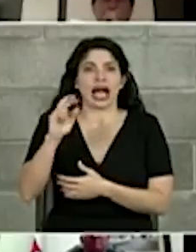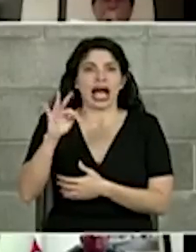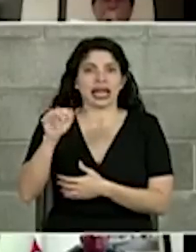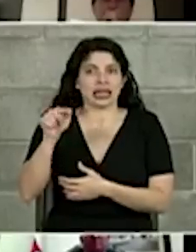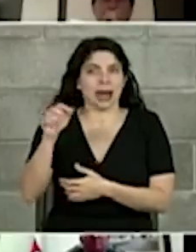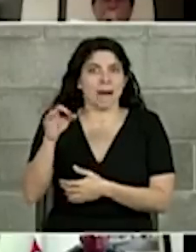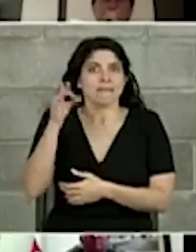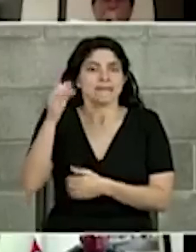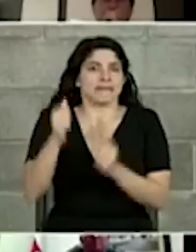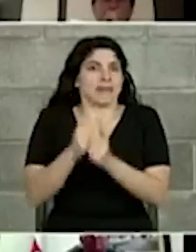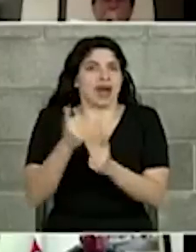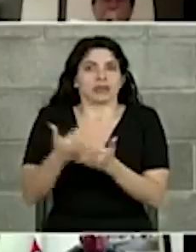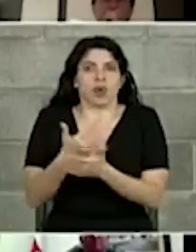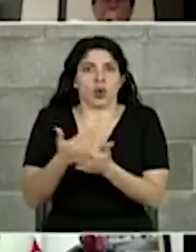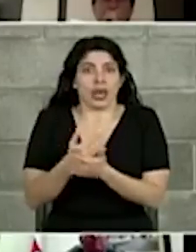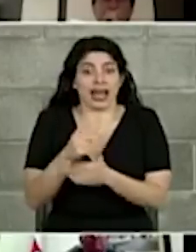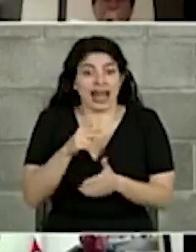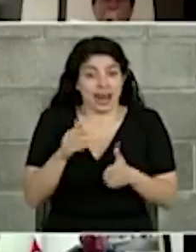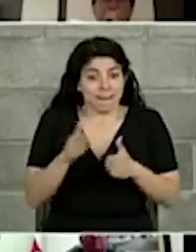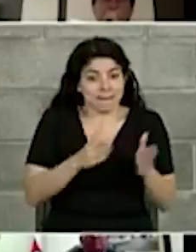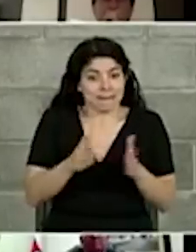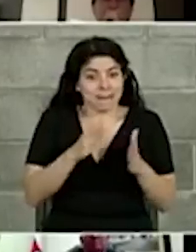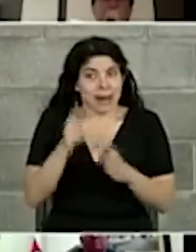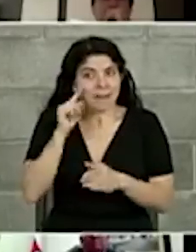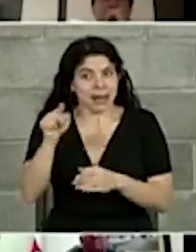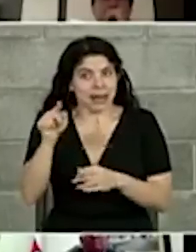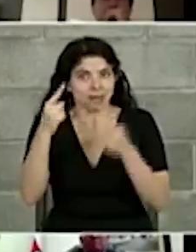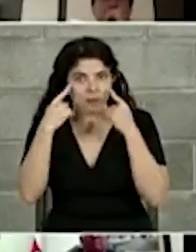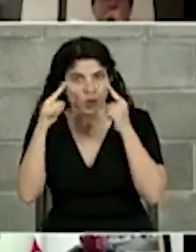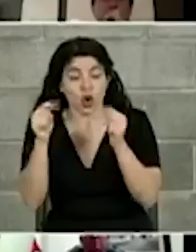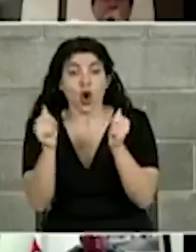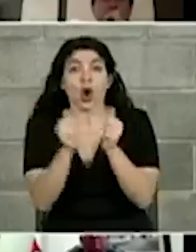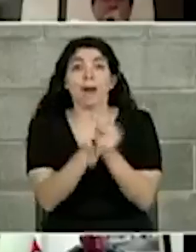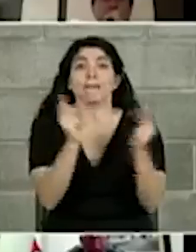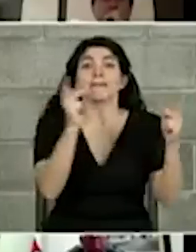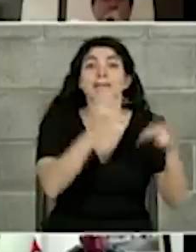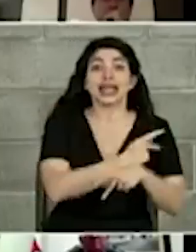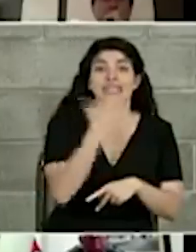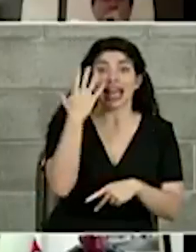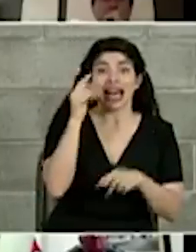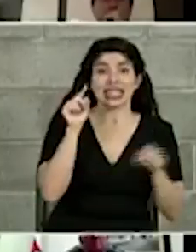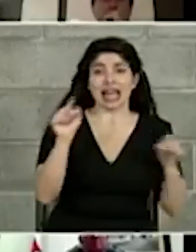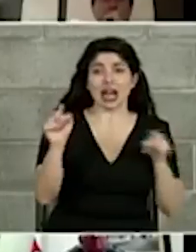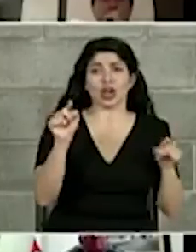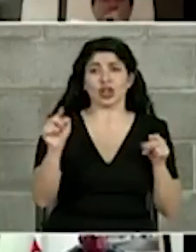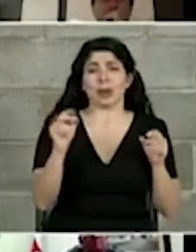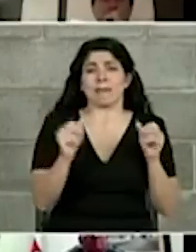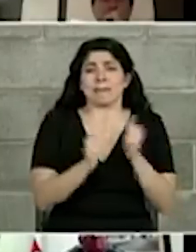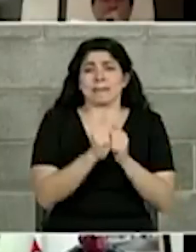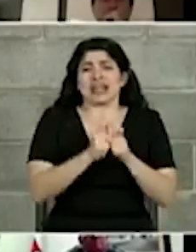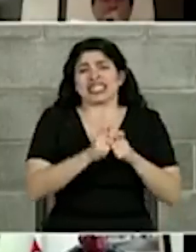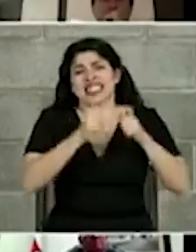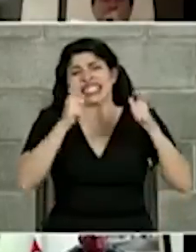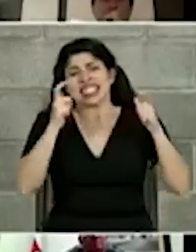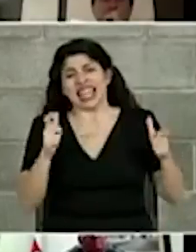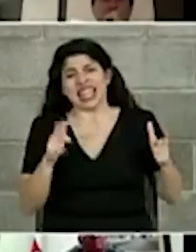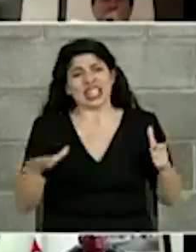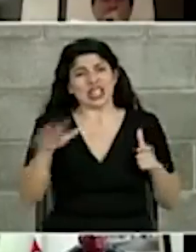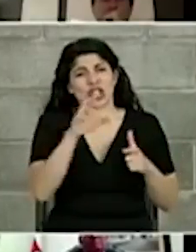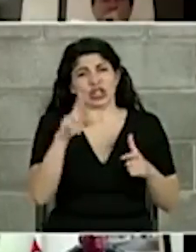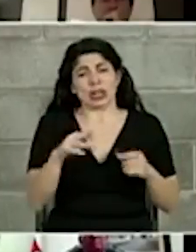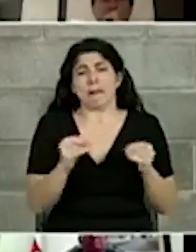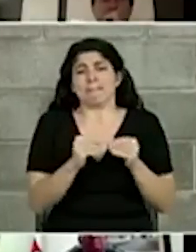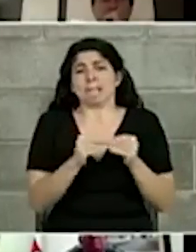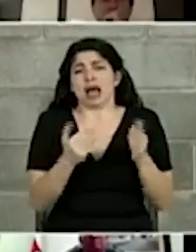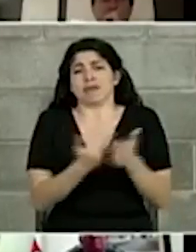Y esa es la ruta que tenemos para que eso ocurra. Junto al de Paraíso en Cartago será de los más grandes de todo Costa Rica y más